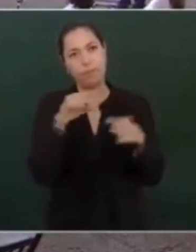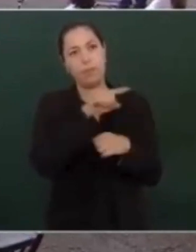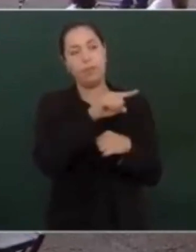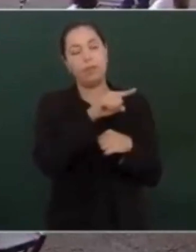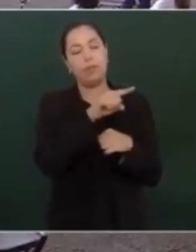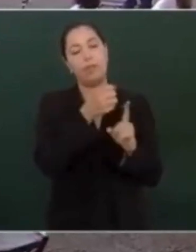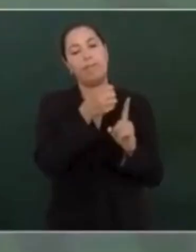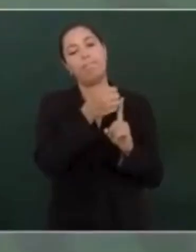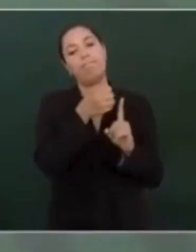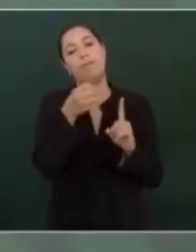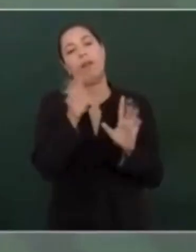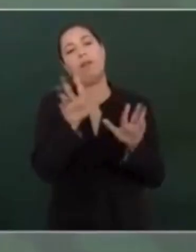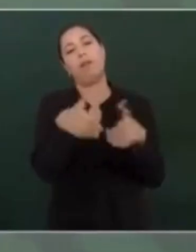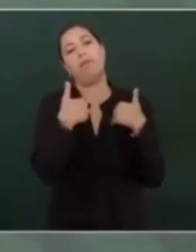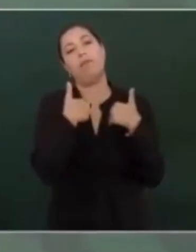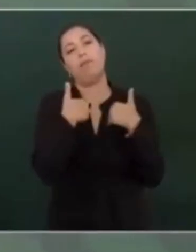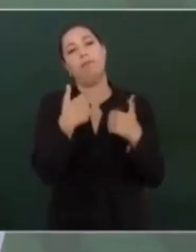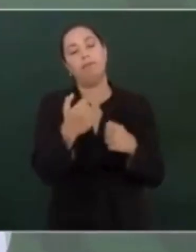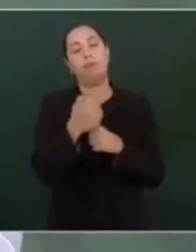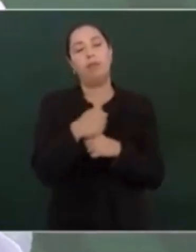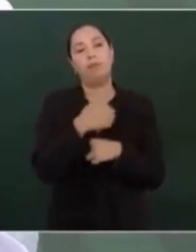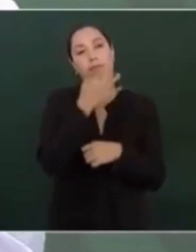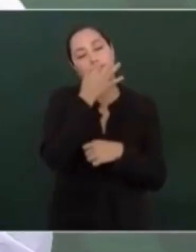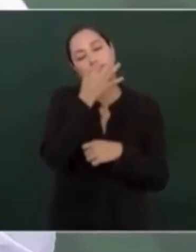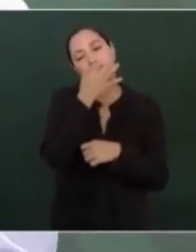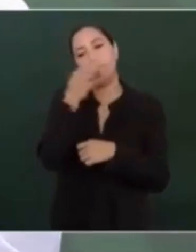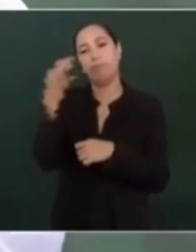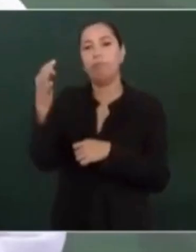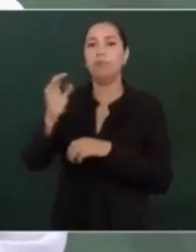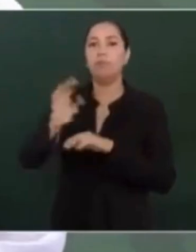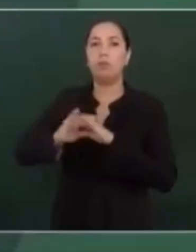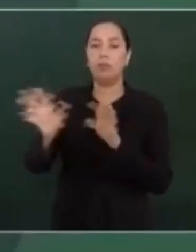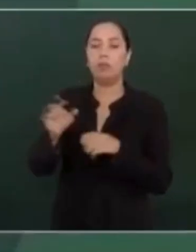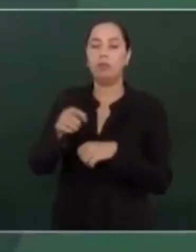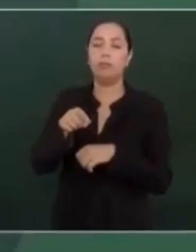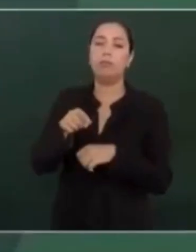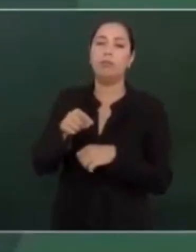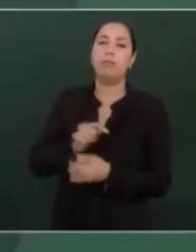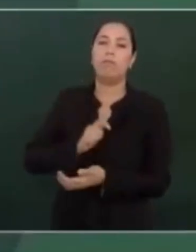entendió y dio la orden de que se pagaran los 12 mil millones.